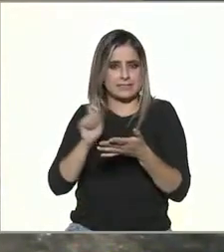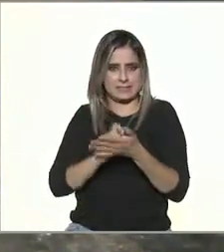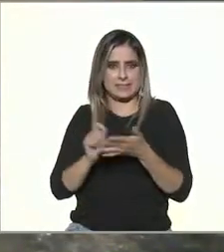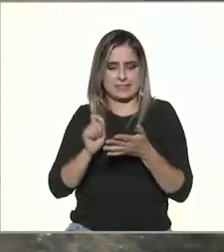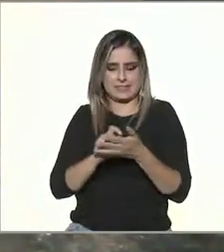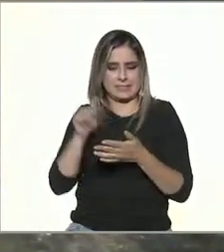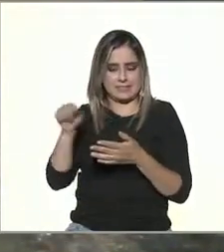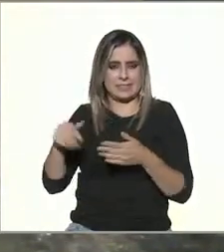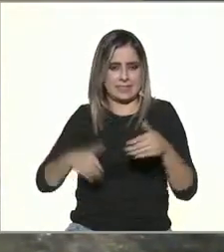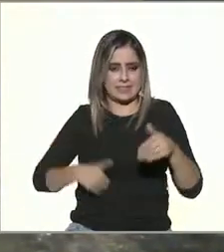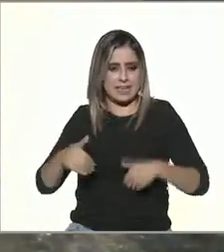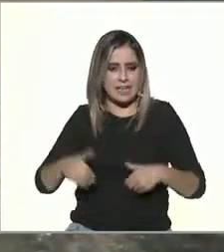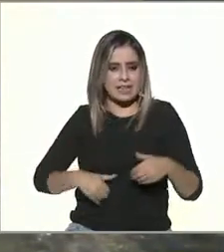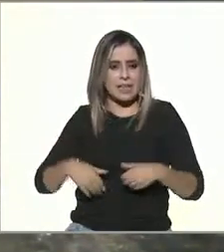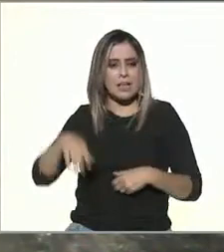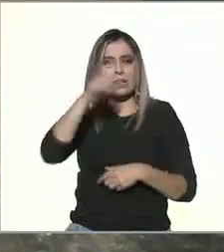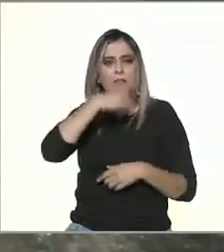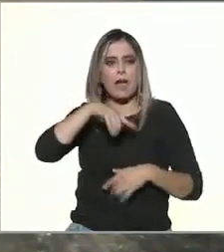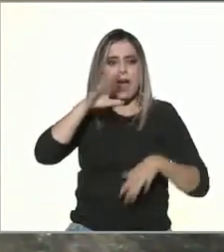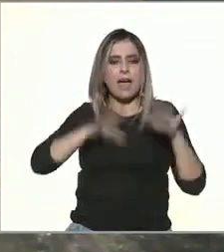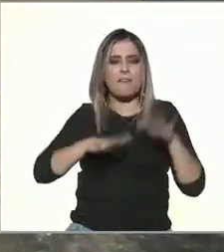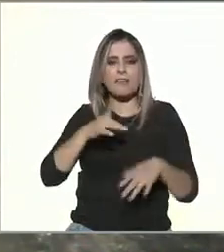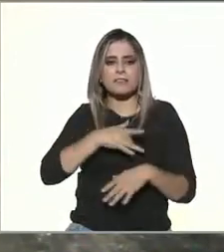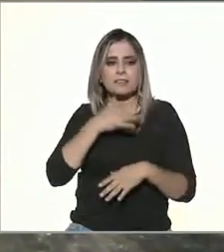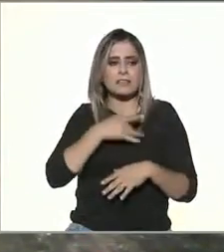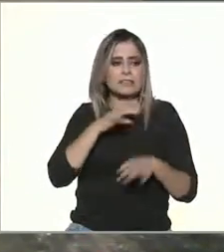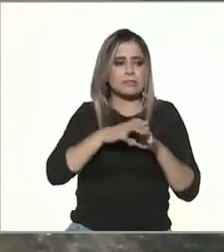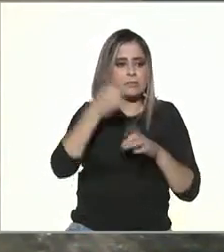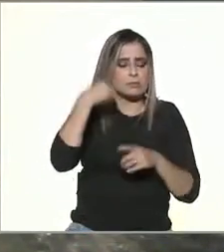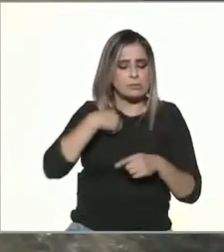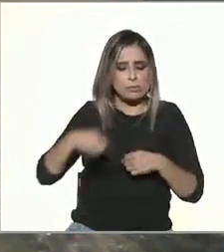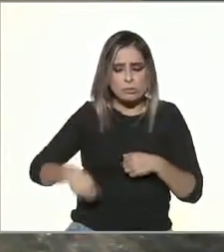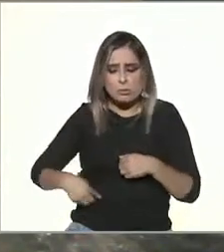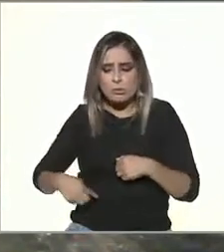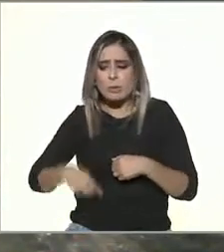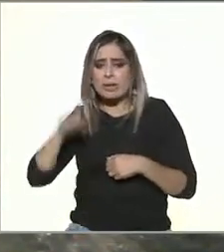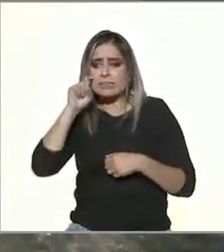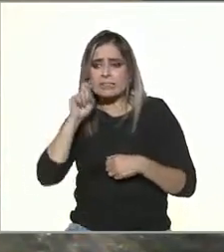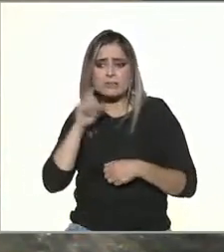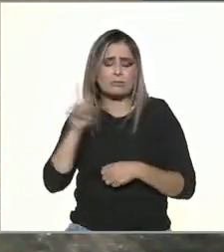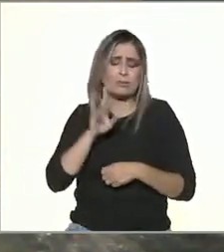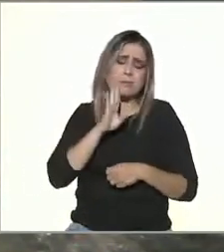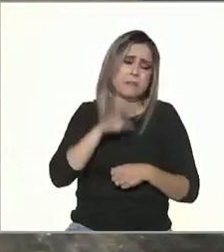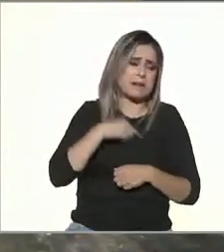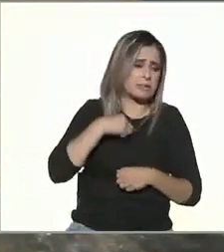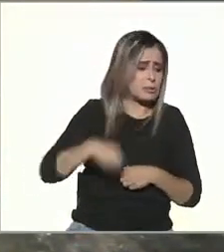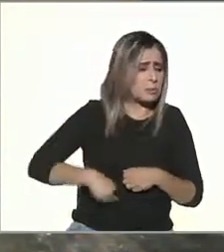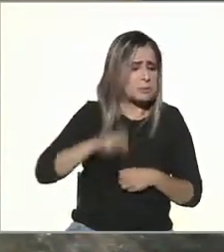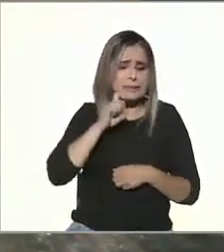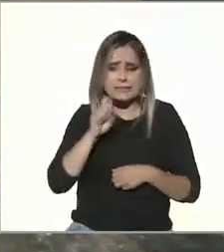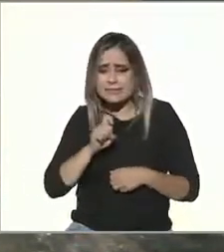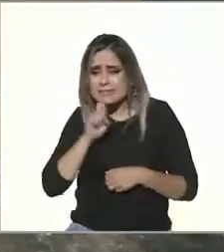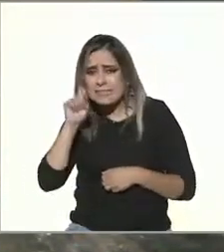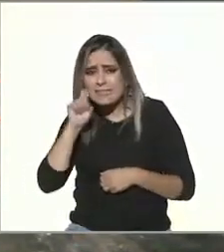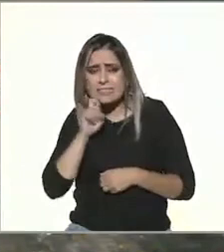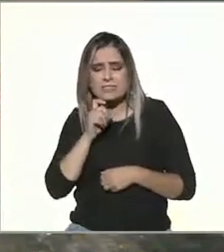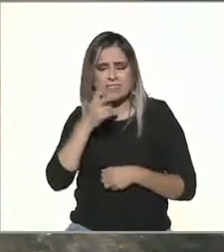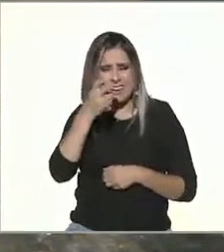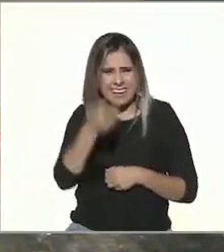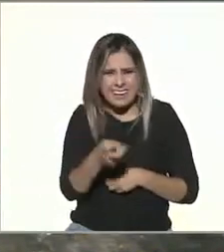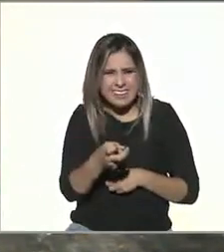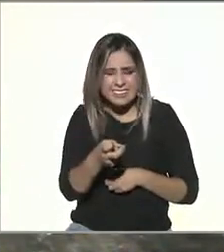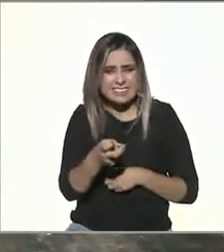tenemos atracción a la culpa y hemos vuelto culpable al sexo o sea el sexo es culpable